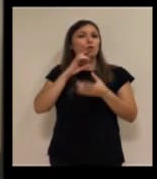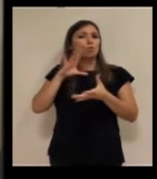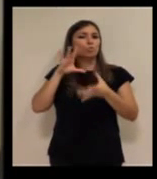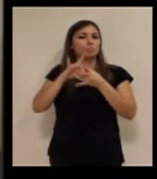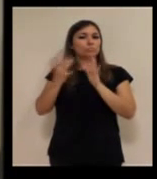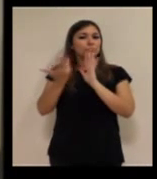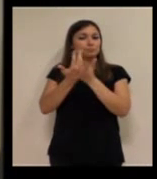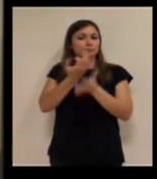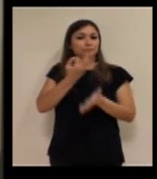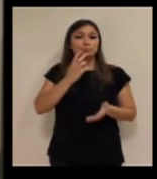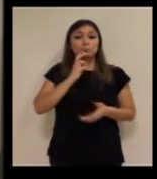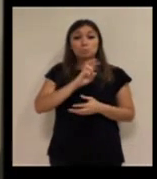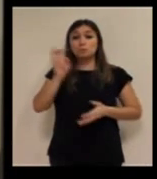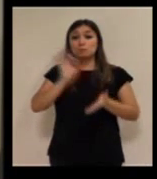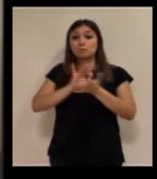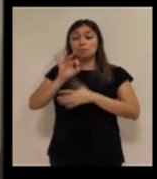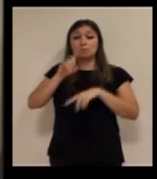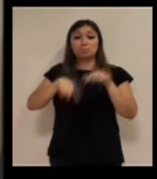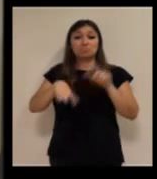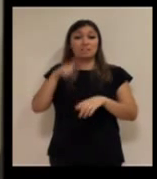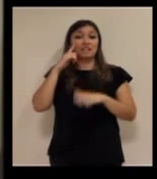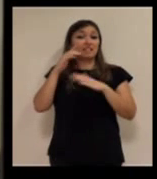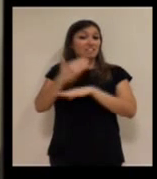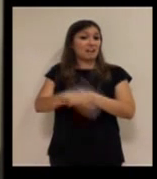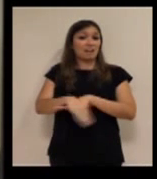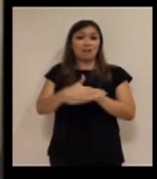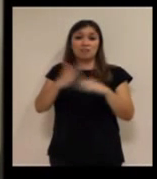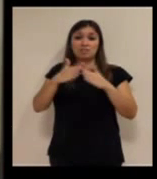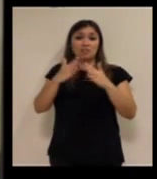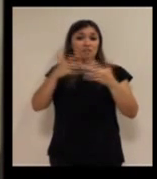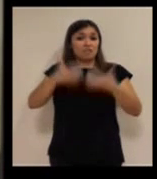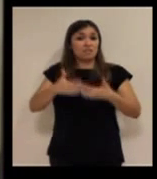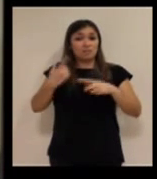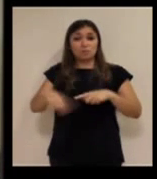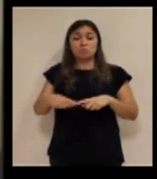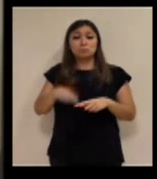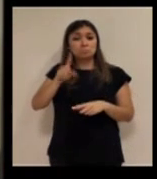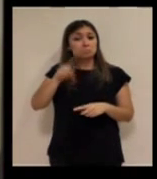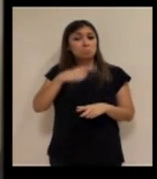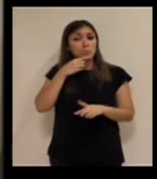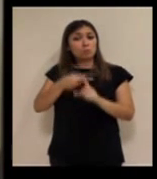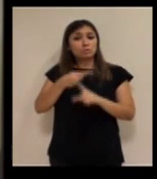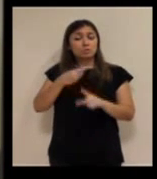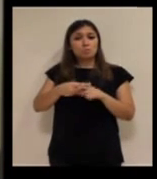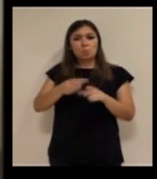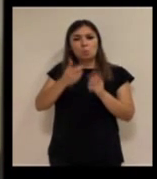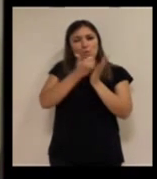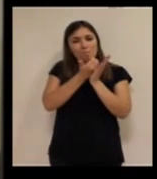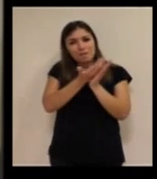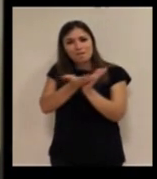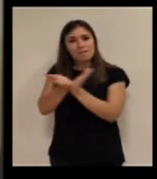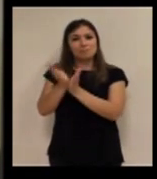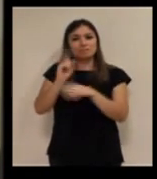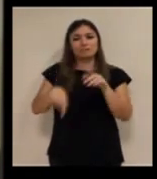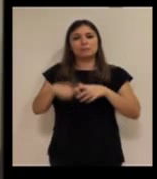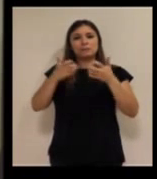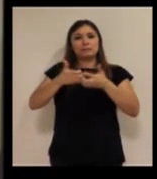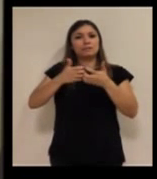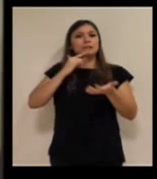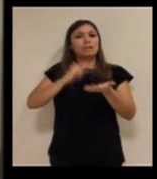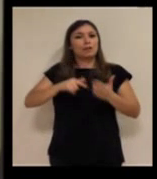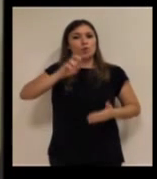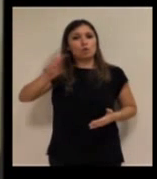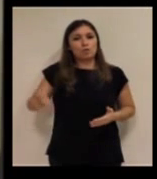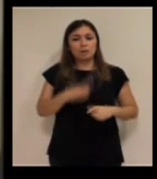Y luego hay otros servicios porque se basan en terminales de la calle, lo cual también es una buena noticia, porque, bueno, pues, se abre un poquito más, a más tecnología y a más